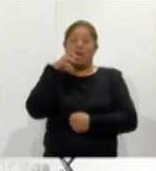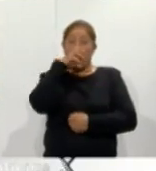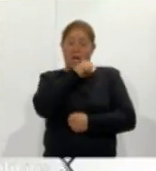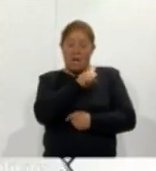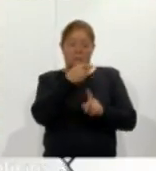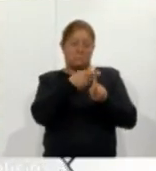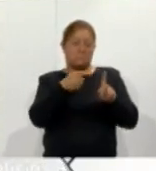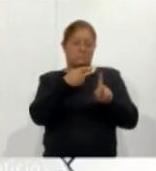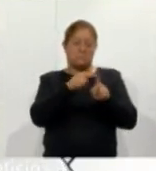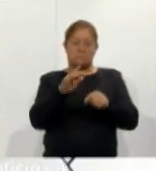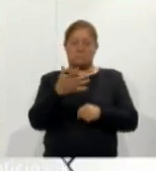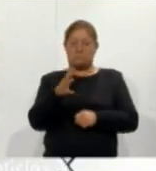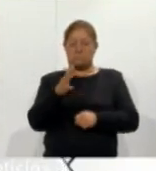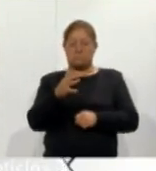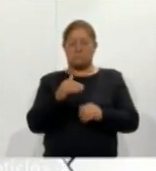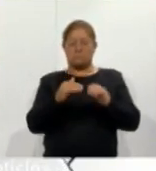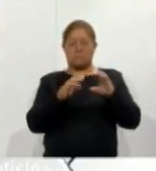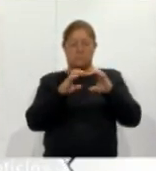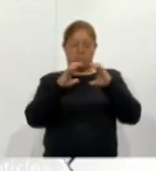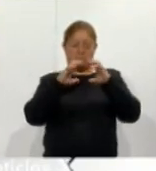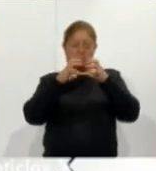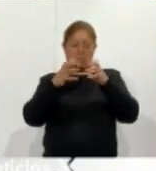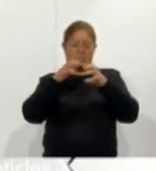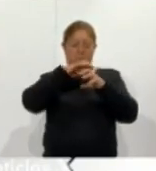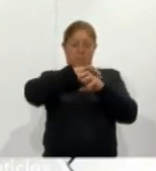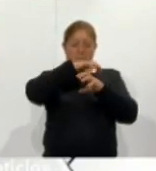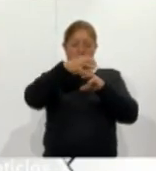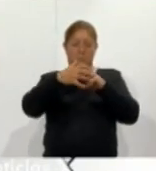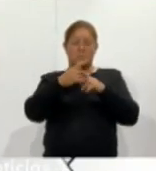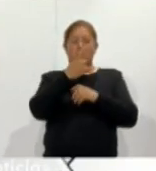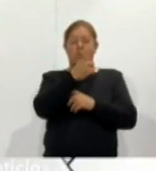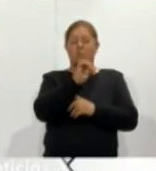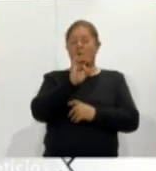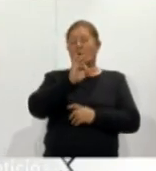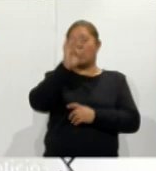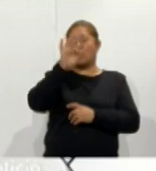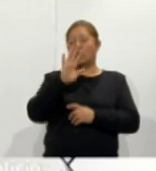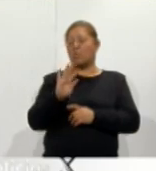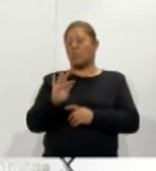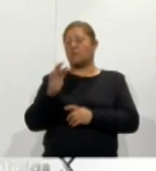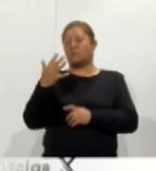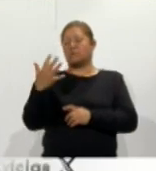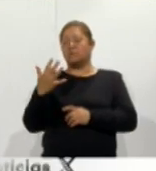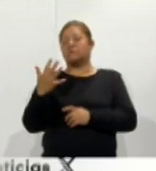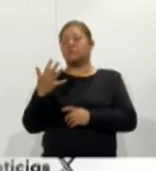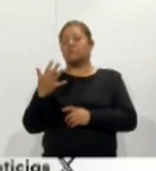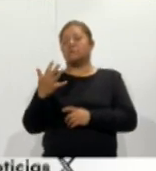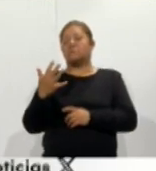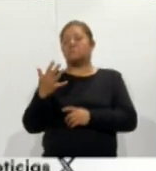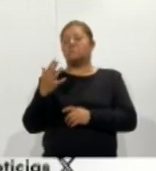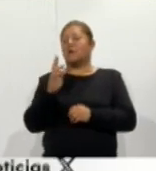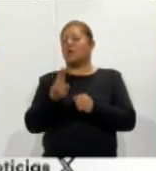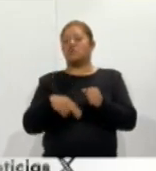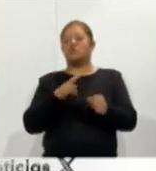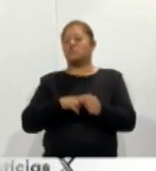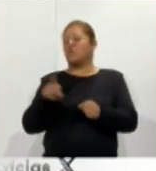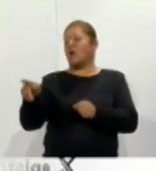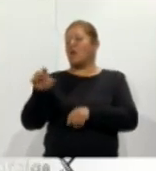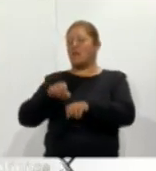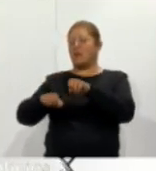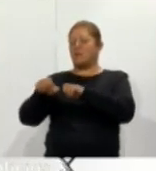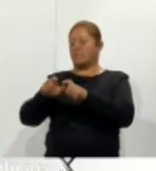media mundial cerca de la superficie estuvo un grado con 45 por encima del nivel de referencia de la era preindustrial